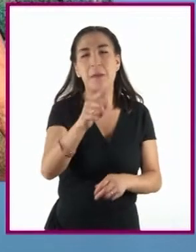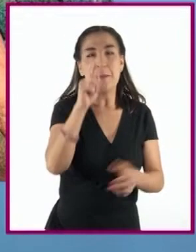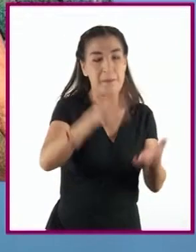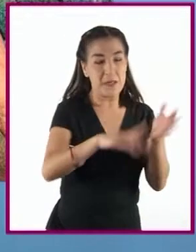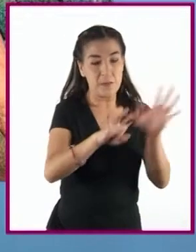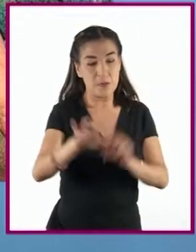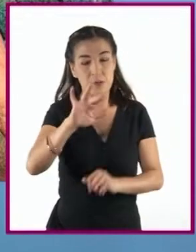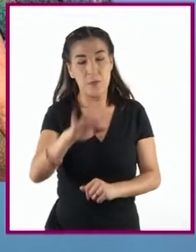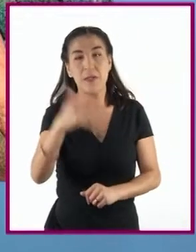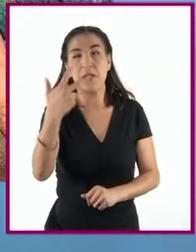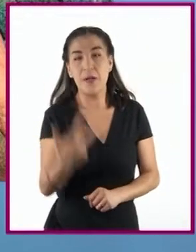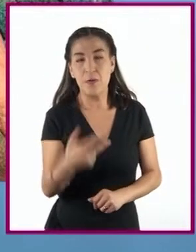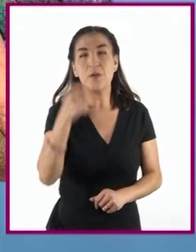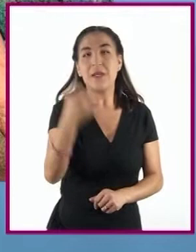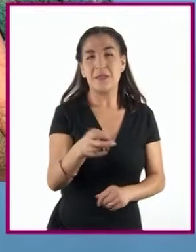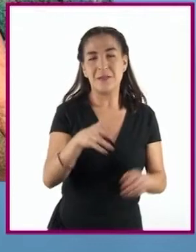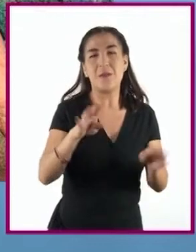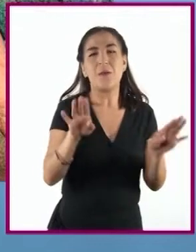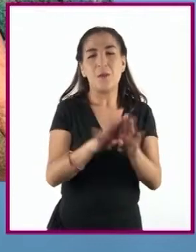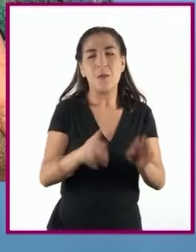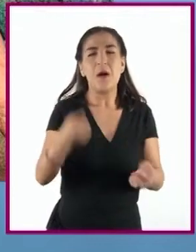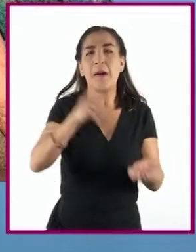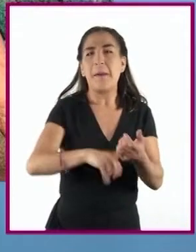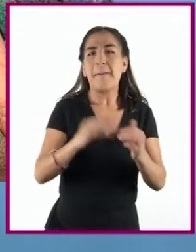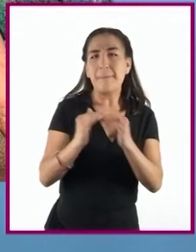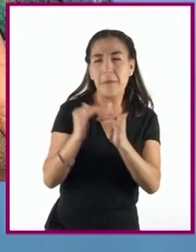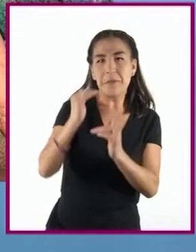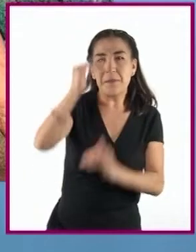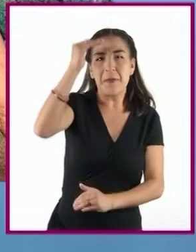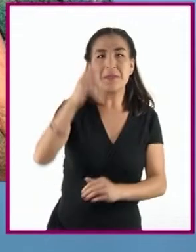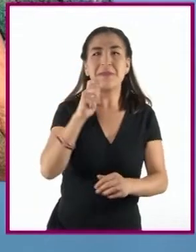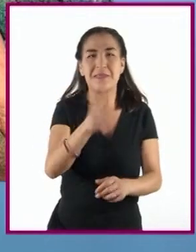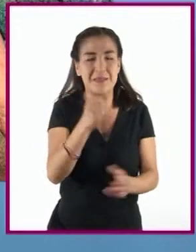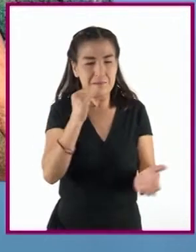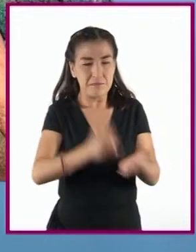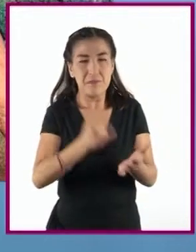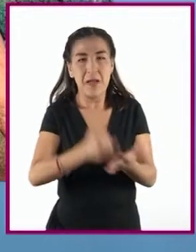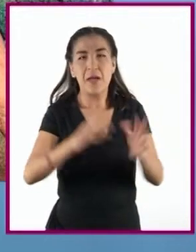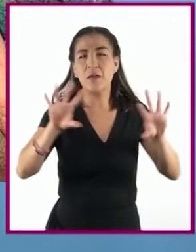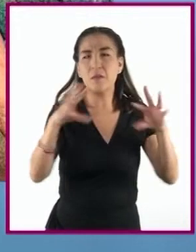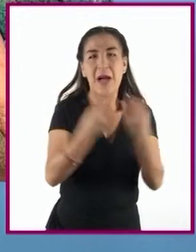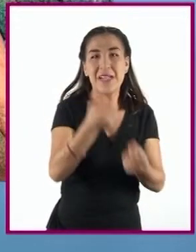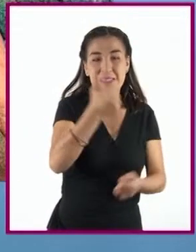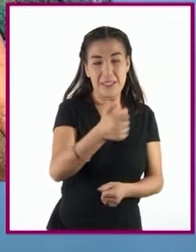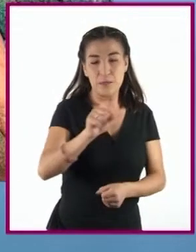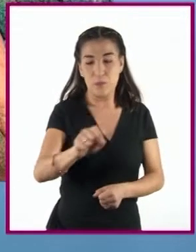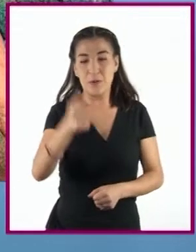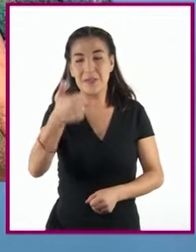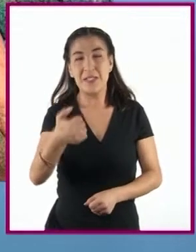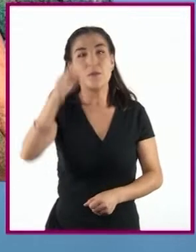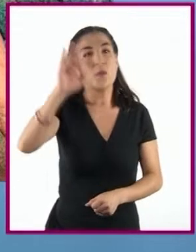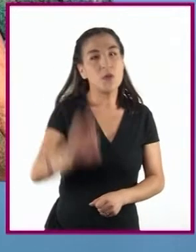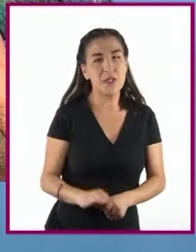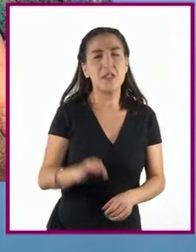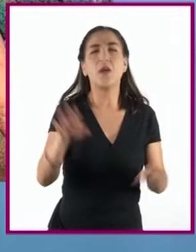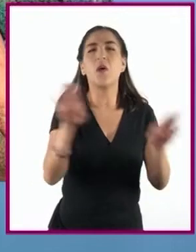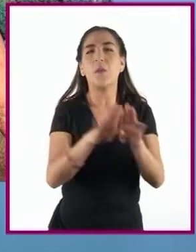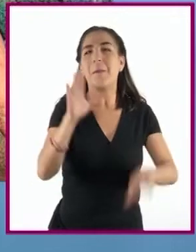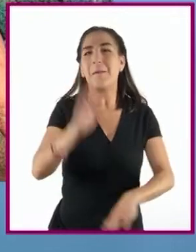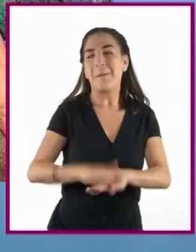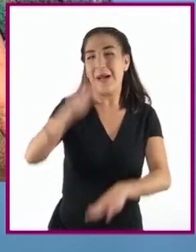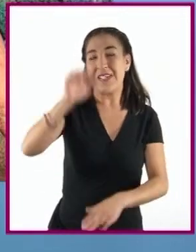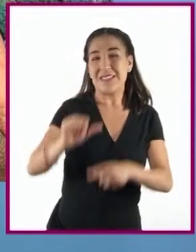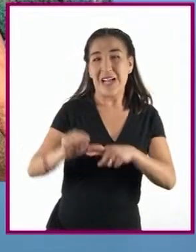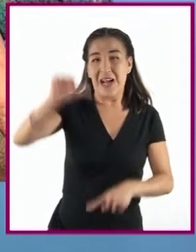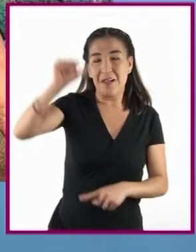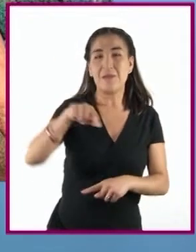el Producto Interno Bruto, PIB, creció a una tasa anual promedio de 6.6%, uno de los más altos del